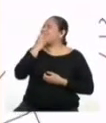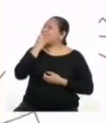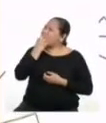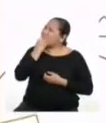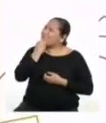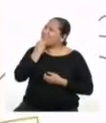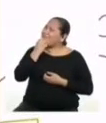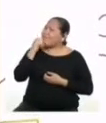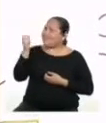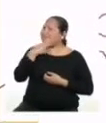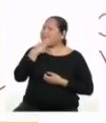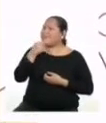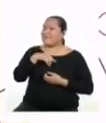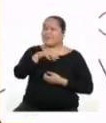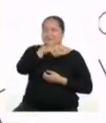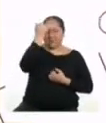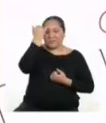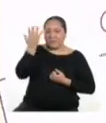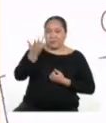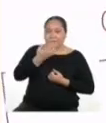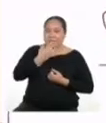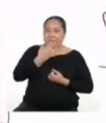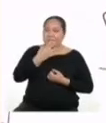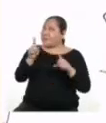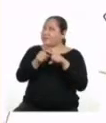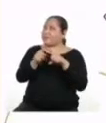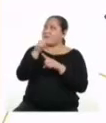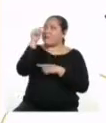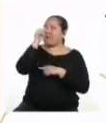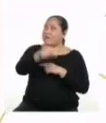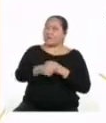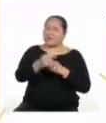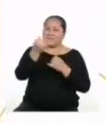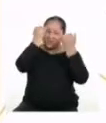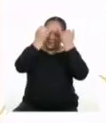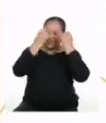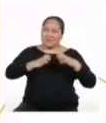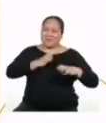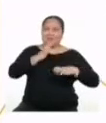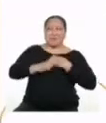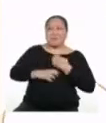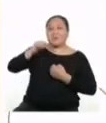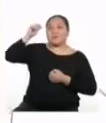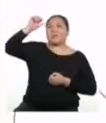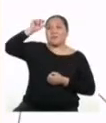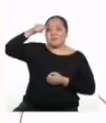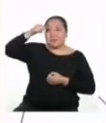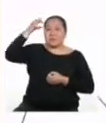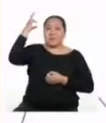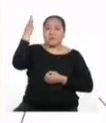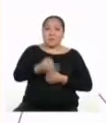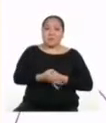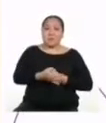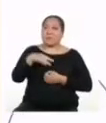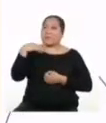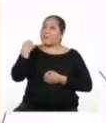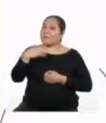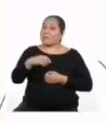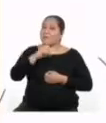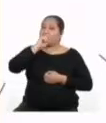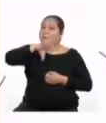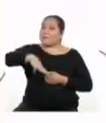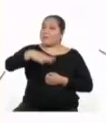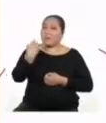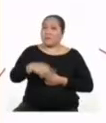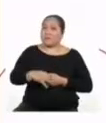eso. Me gustó. Tengo otra idea. También en esa onda emotiva. Hay que recordar que la verdad debe estar siempre